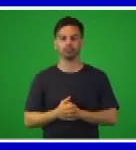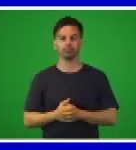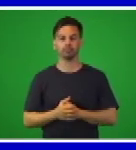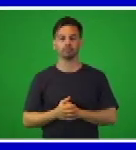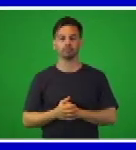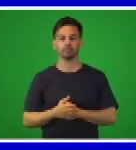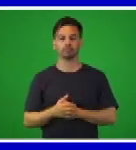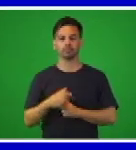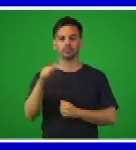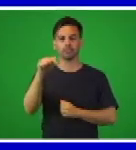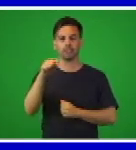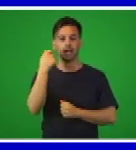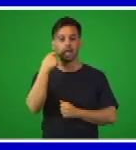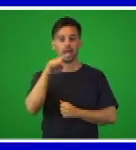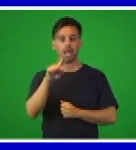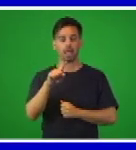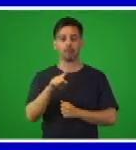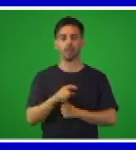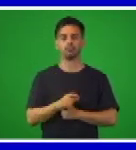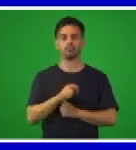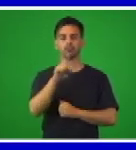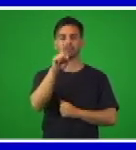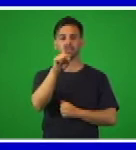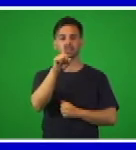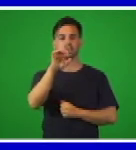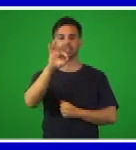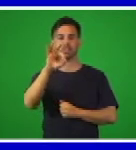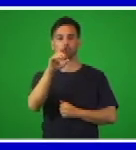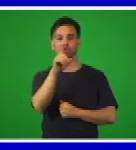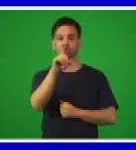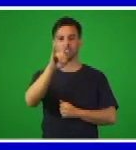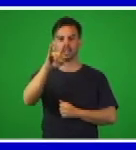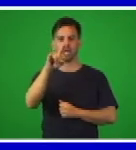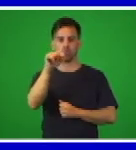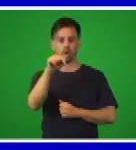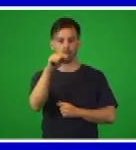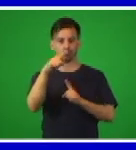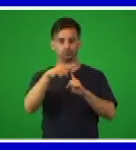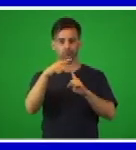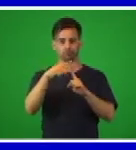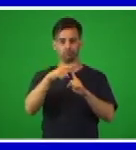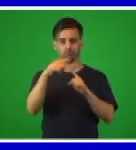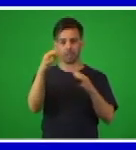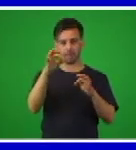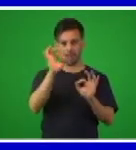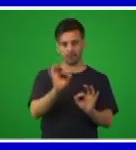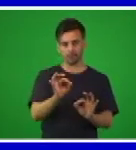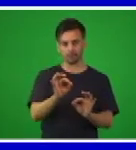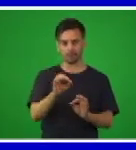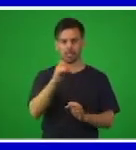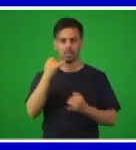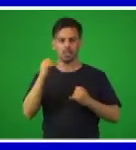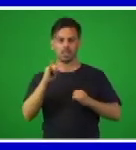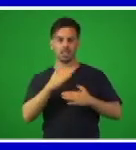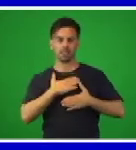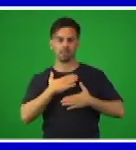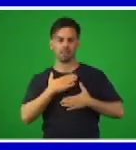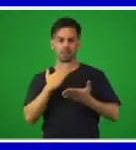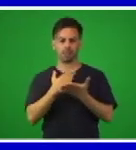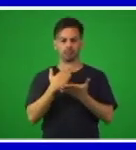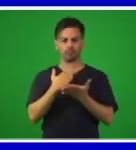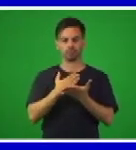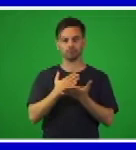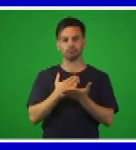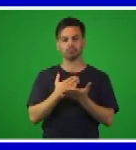ejercicios 18 y 19 que aparecen en esta misma página le estamos proponiendo que en estudio independiente puedan realizarlo, pues